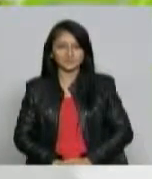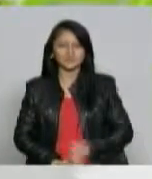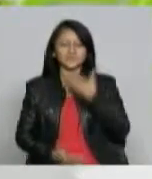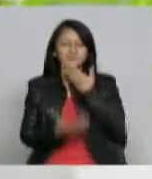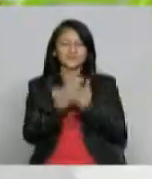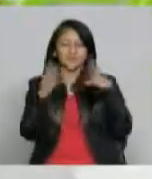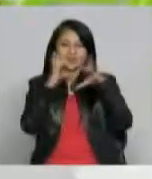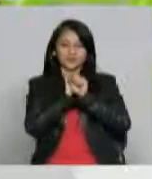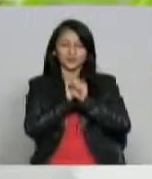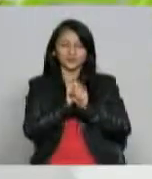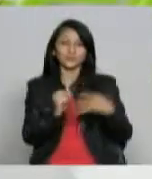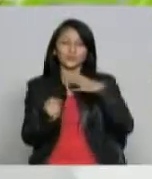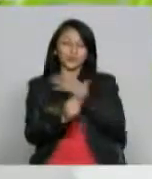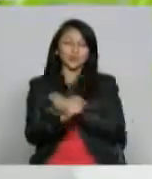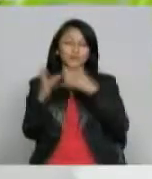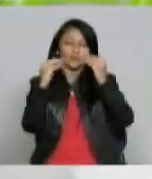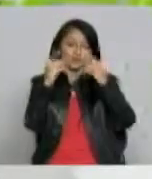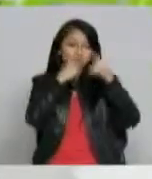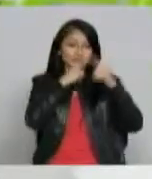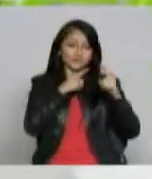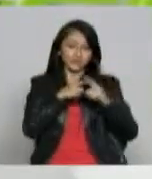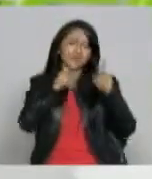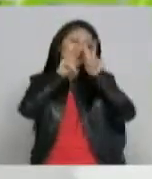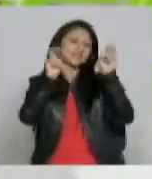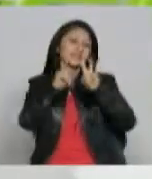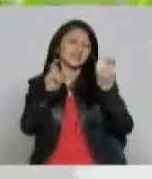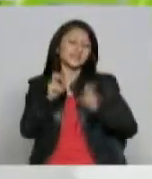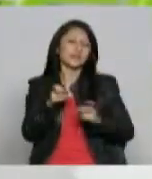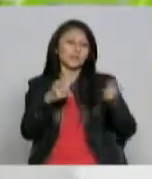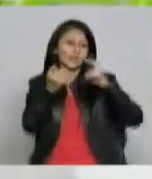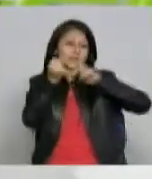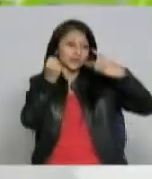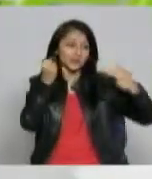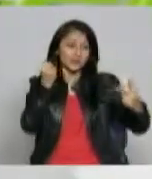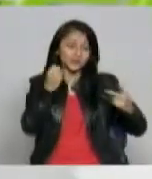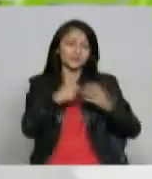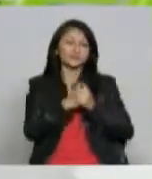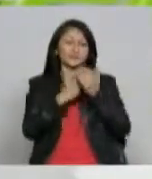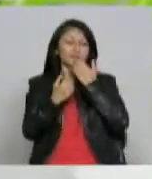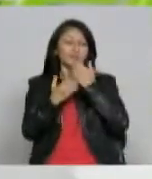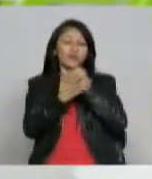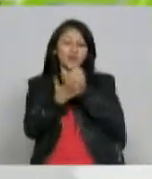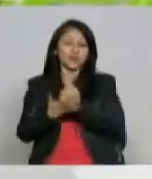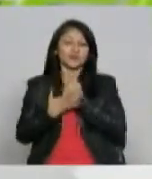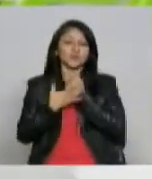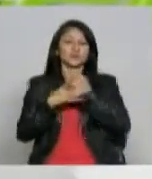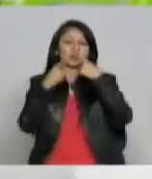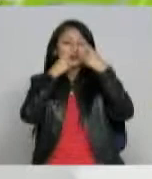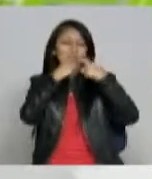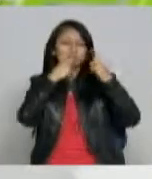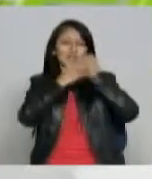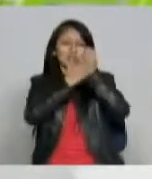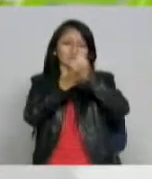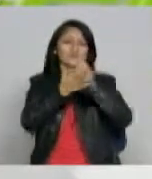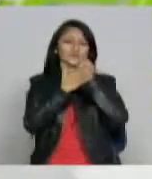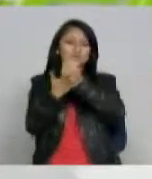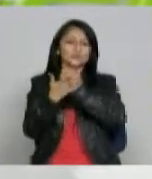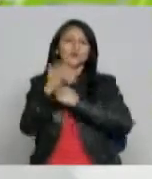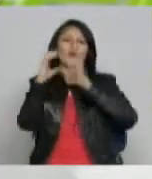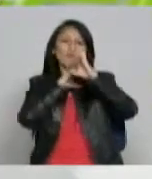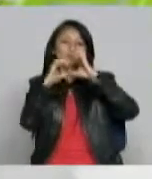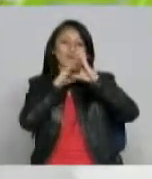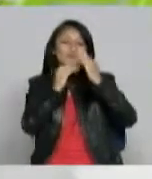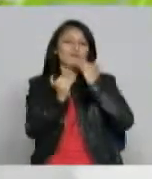Buenas noches hemos considerado la importancia de destacar algunos de los avances tecnológicos estos permiten crear infinidad de ayudas que facilitan la